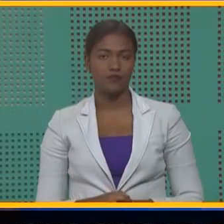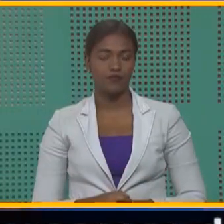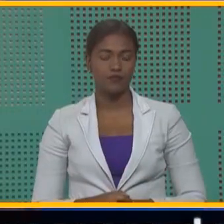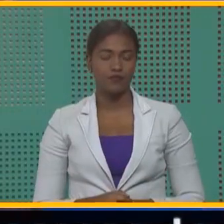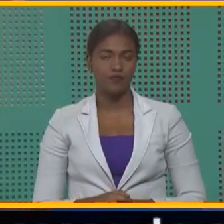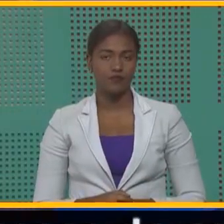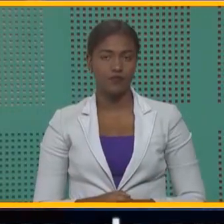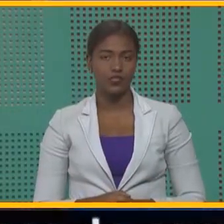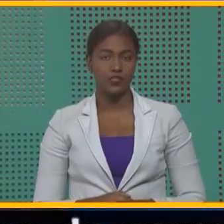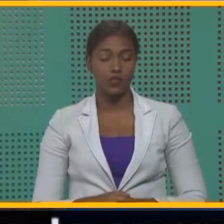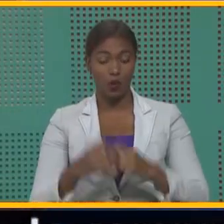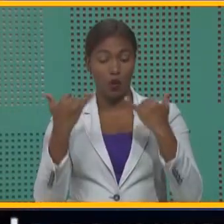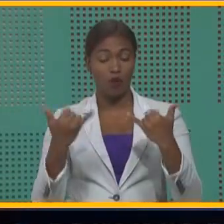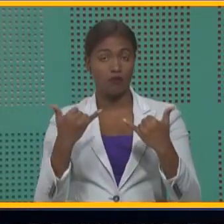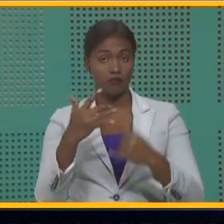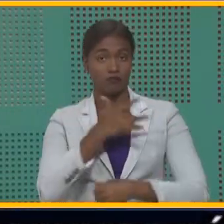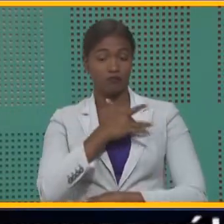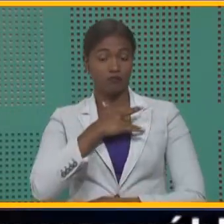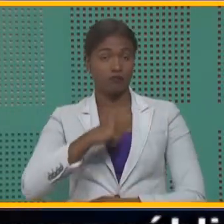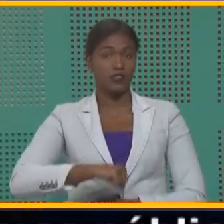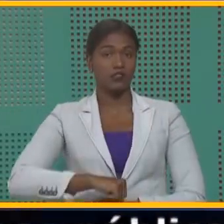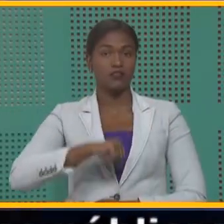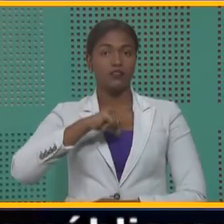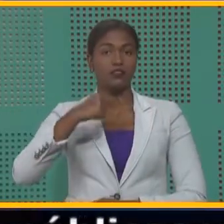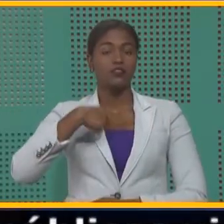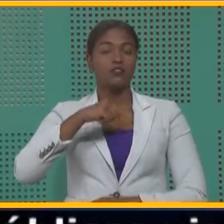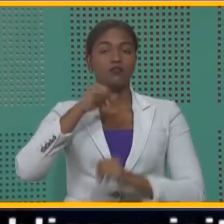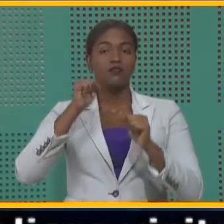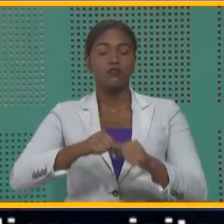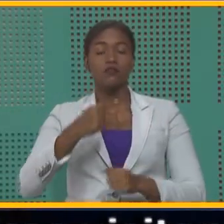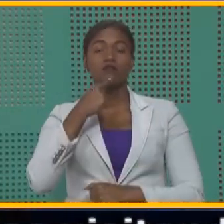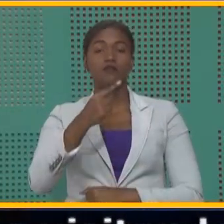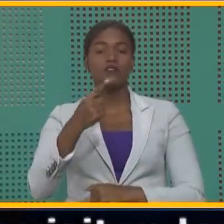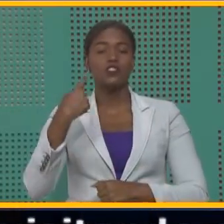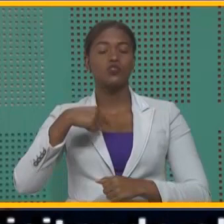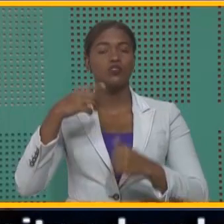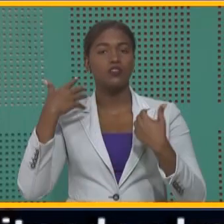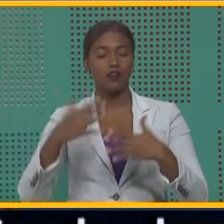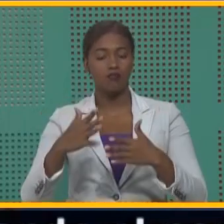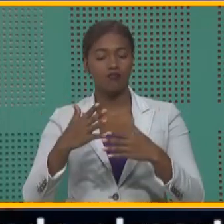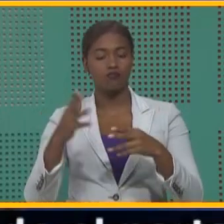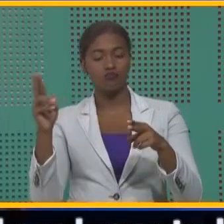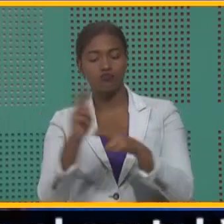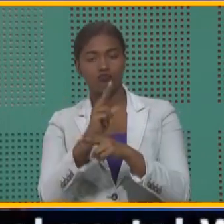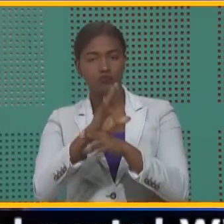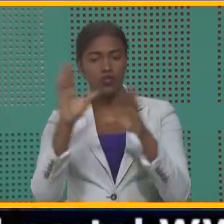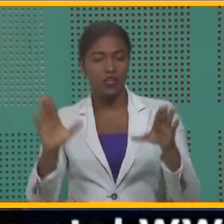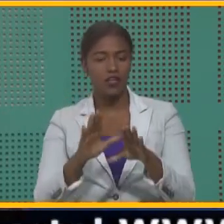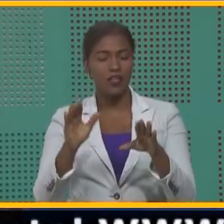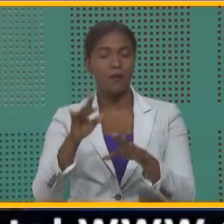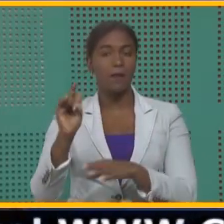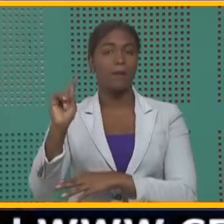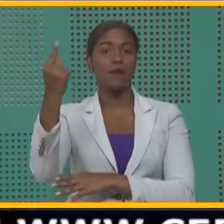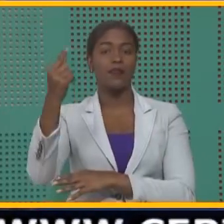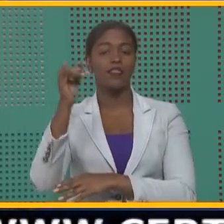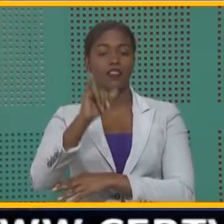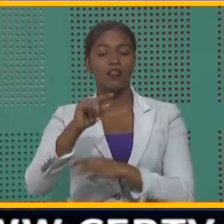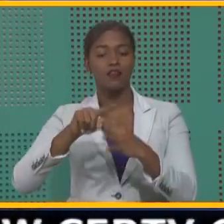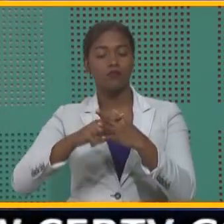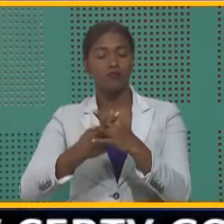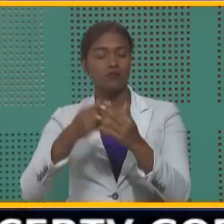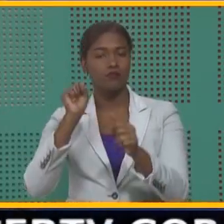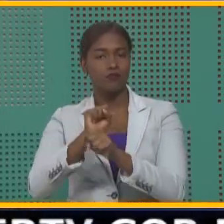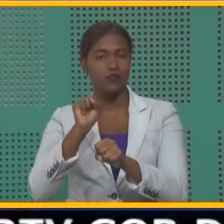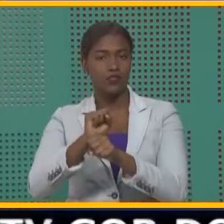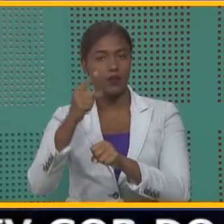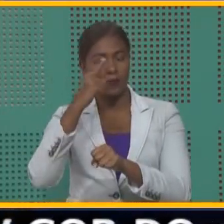con gran orgullo, señores, pues podemos decir que hemos materializado la primera de esas iniciativas